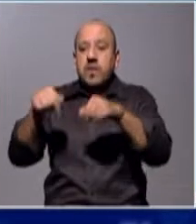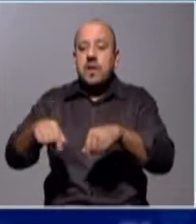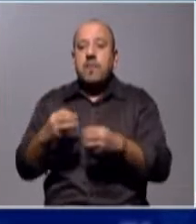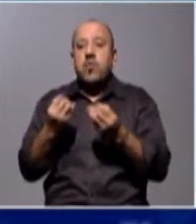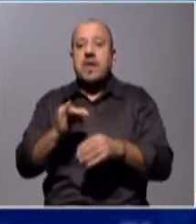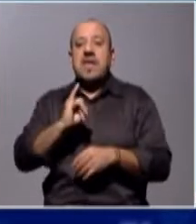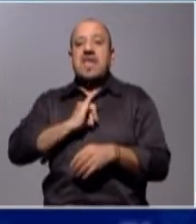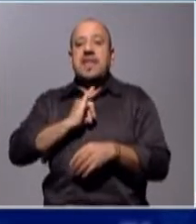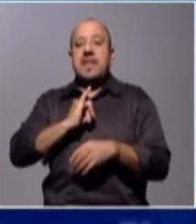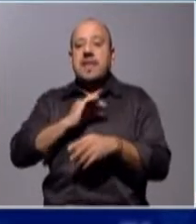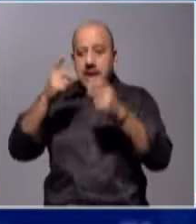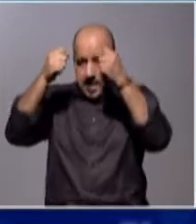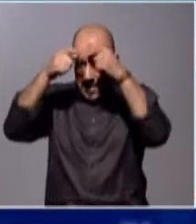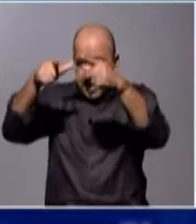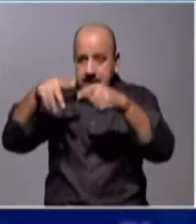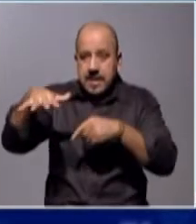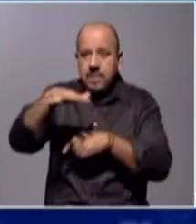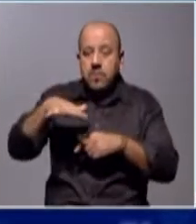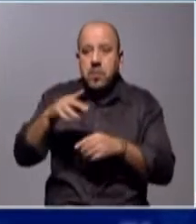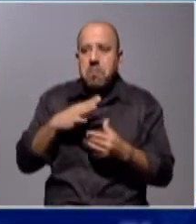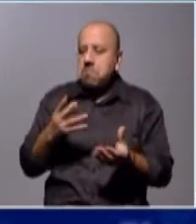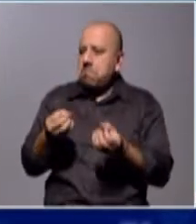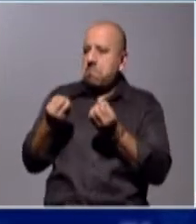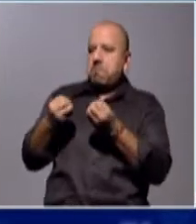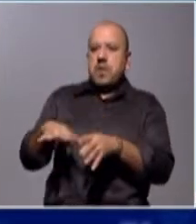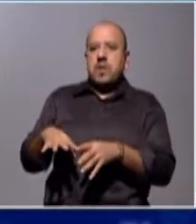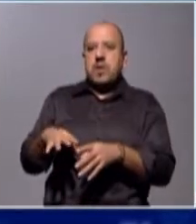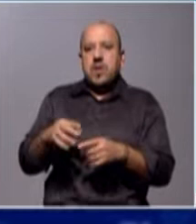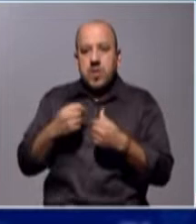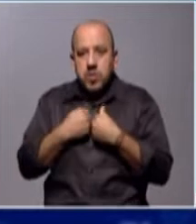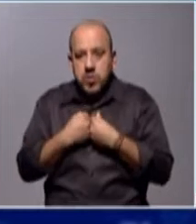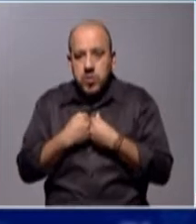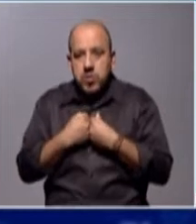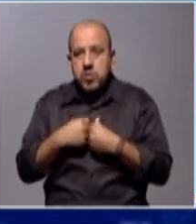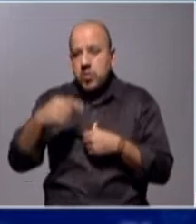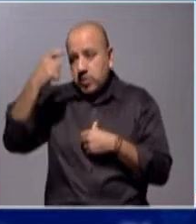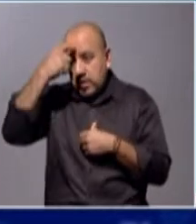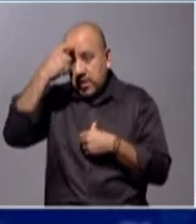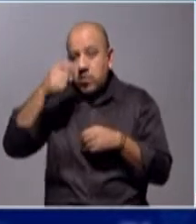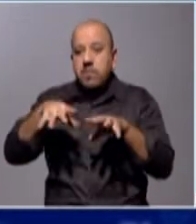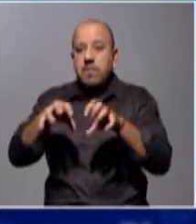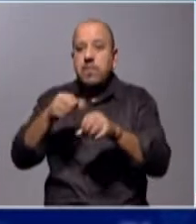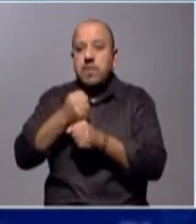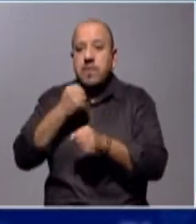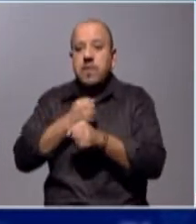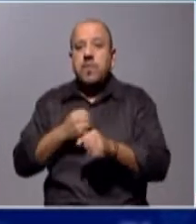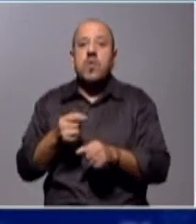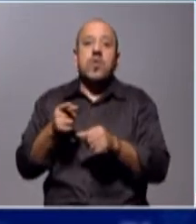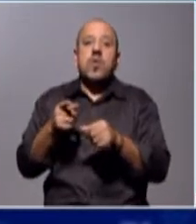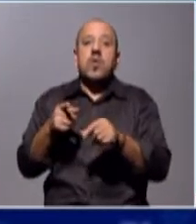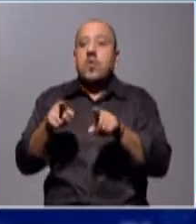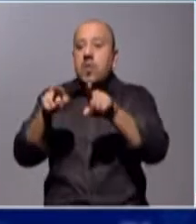identidad rural se ha ido perdiendo, y no solo nosotros que somos técnicos que vivimos y trabajamos, sino del mismo